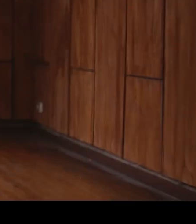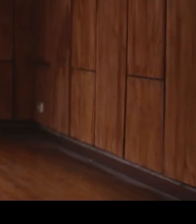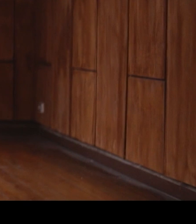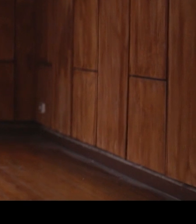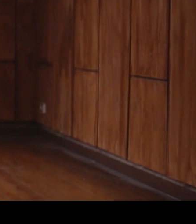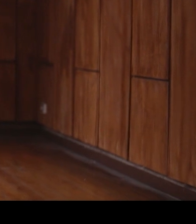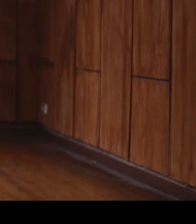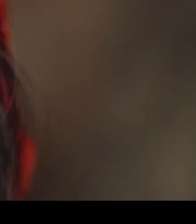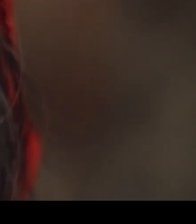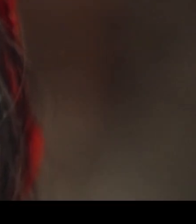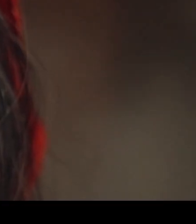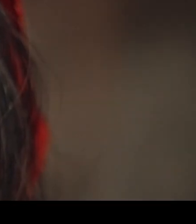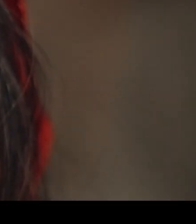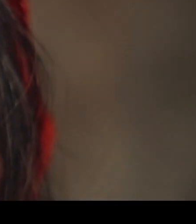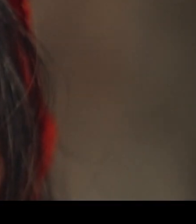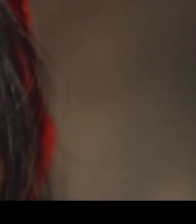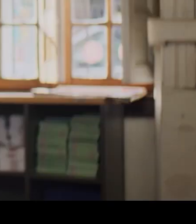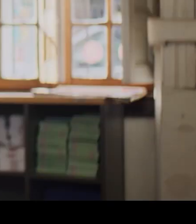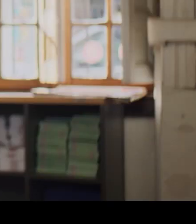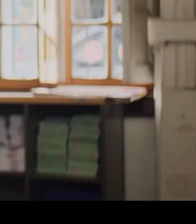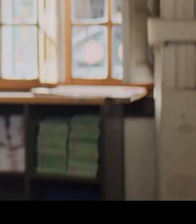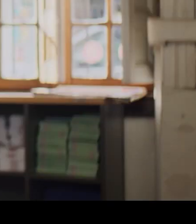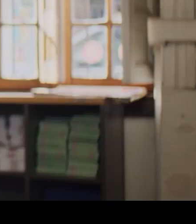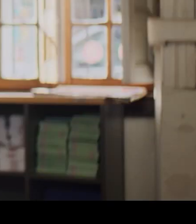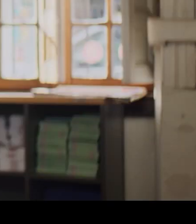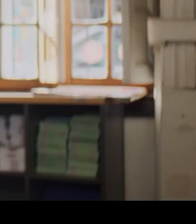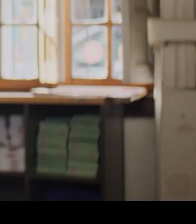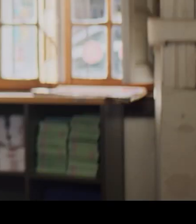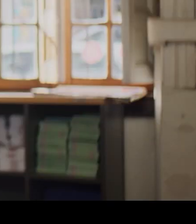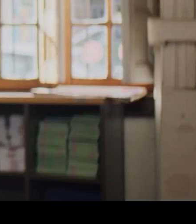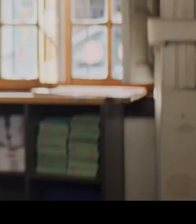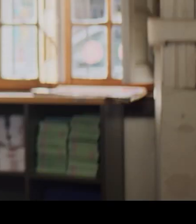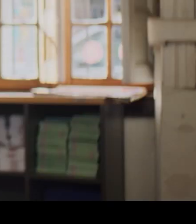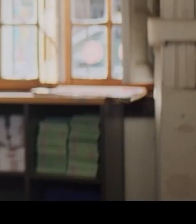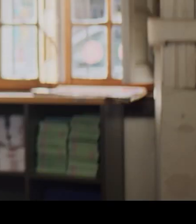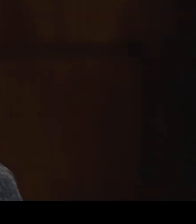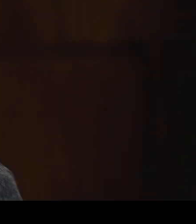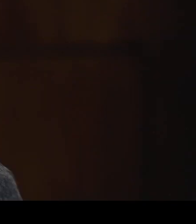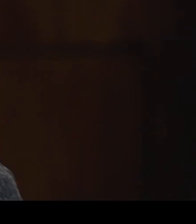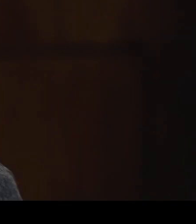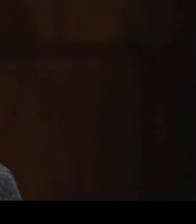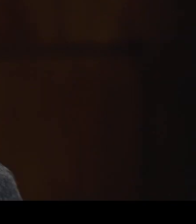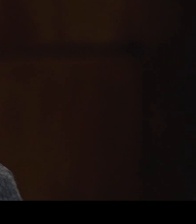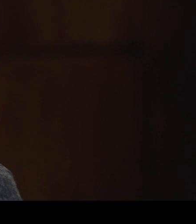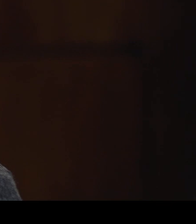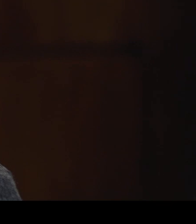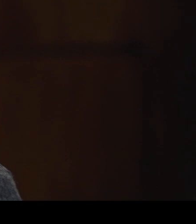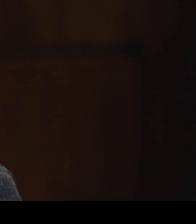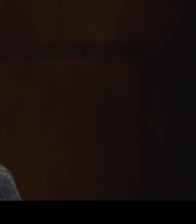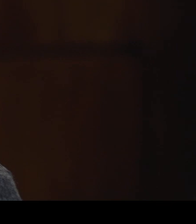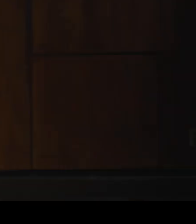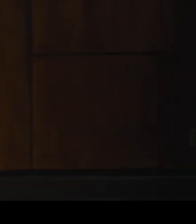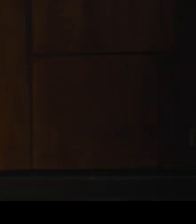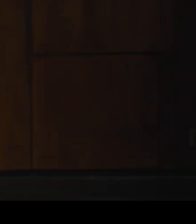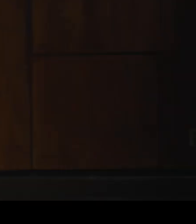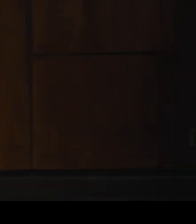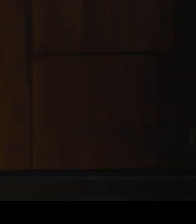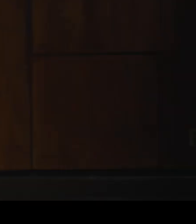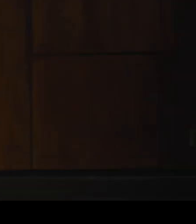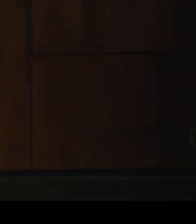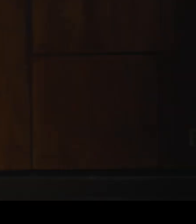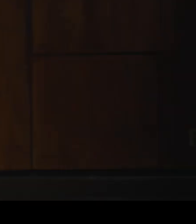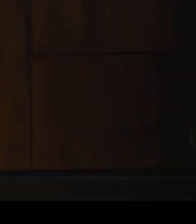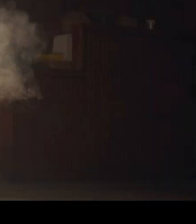En el año 98 nos enteramos con mi marido que vivíamos con VIH. Llegó a mi puerta. Yo no lo